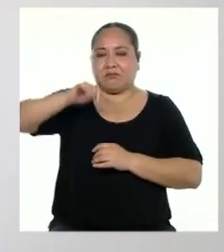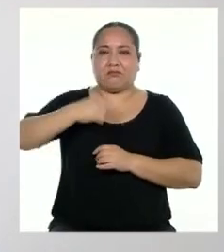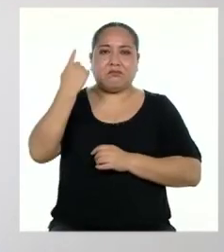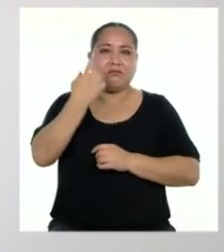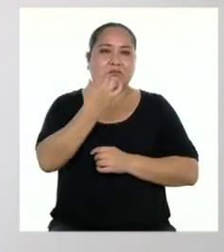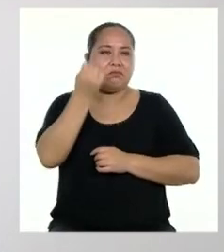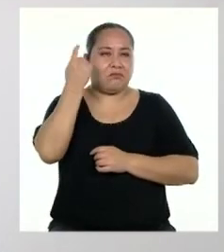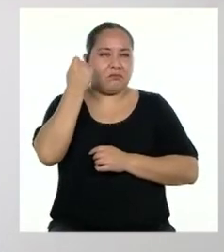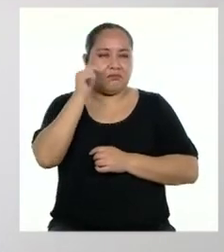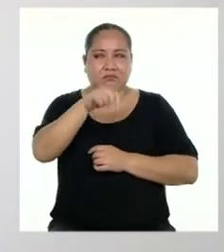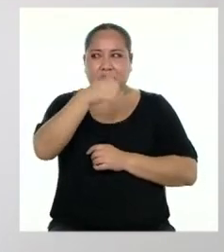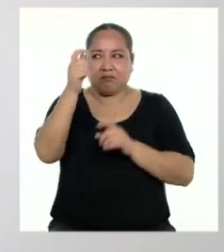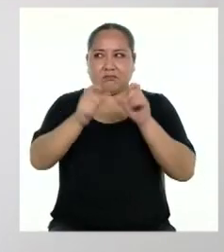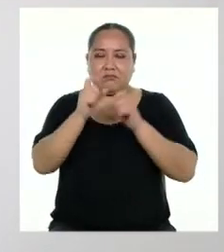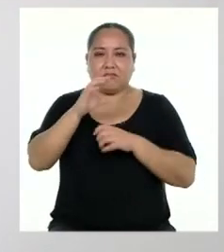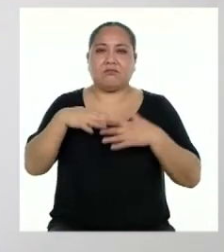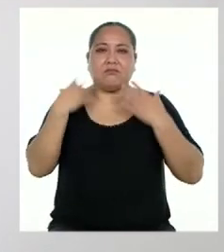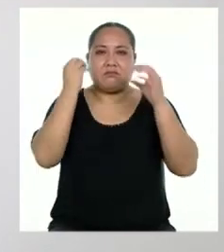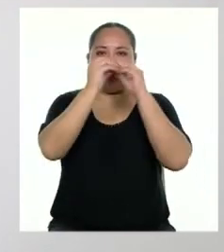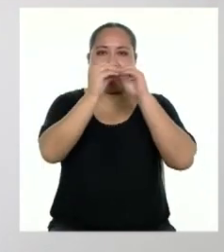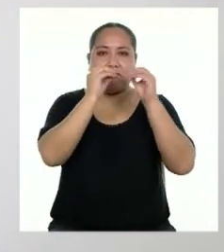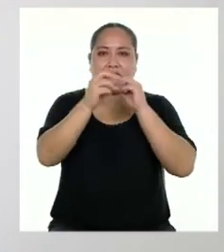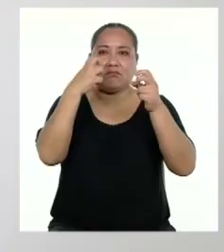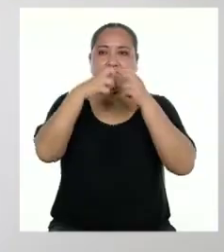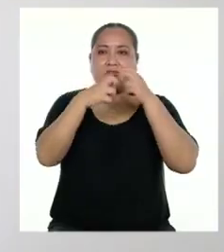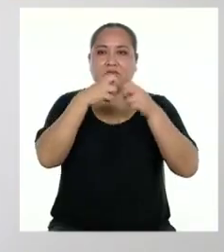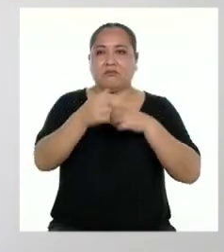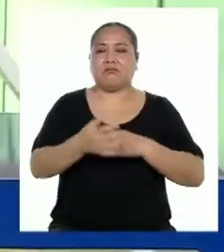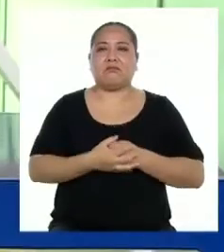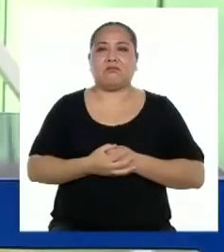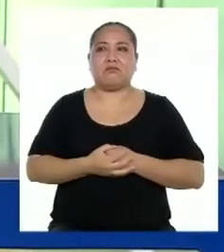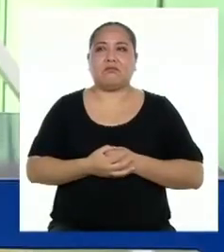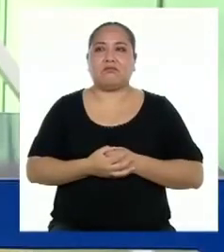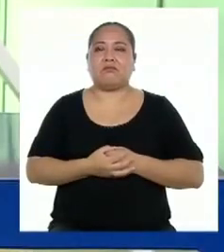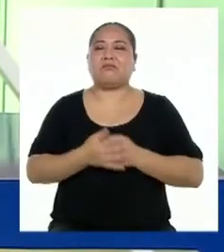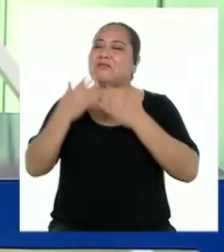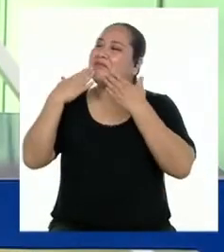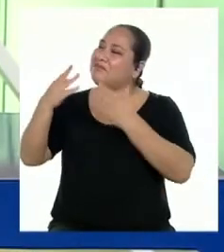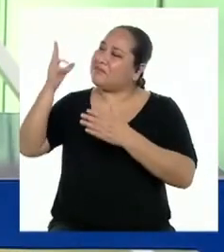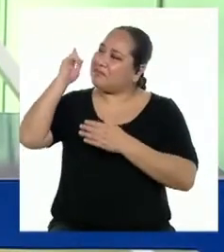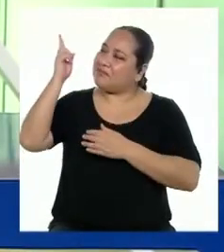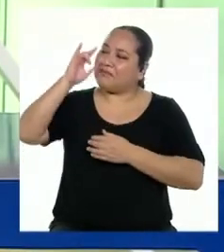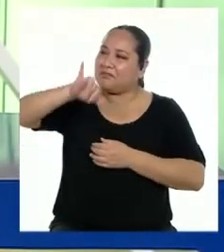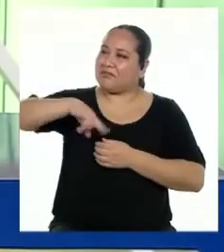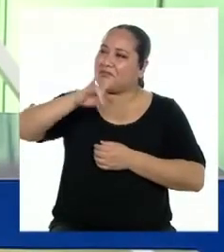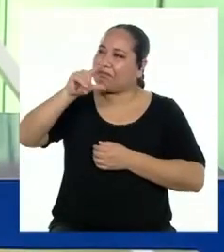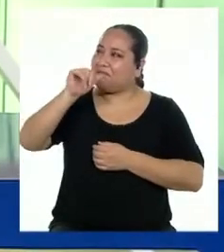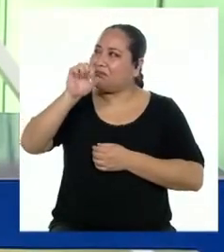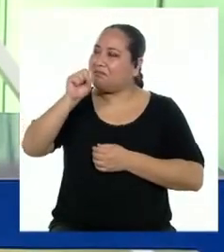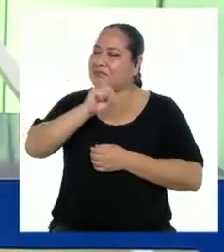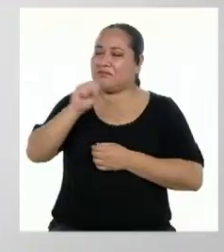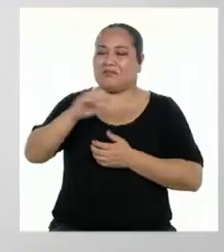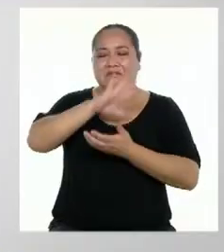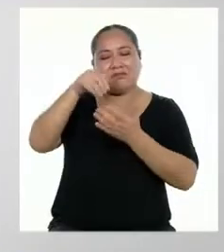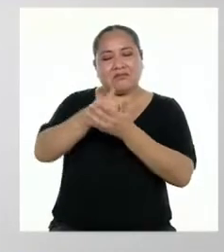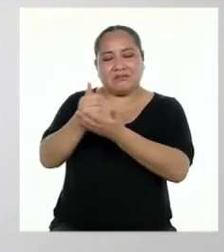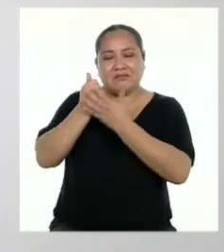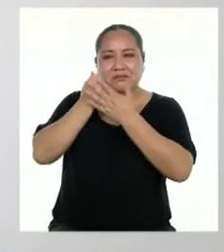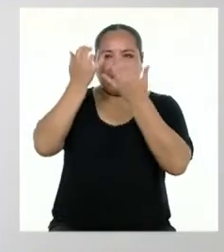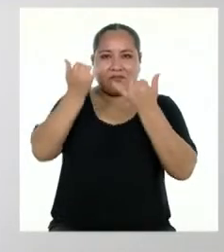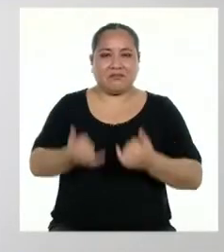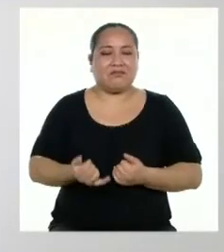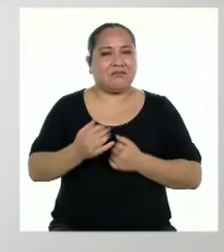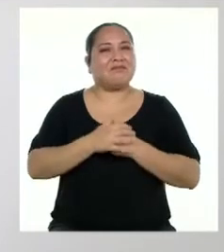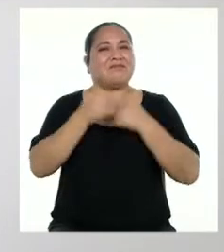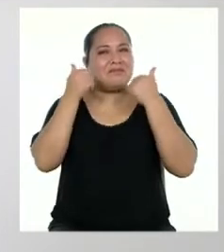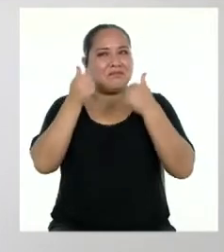los demás podremos solucionar problemas conjuntos. Gracias, profesora Yulisa, por toda su ayuda hoy. No